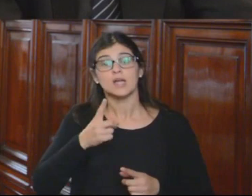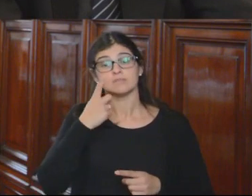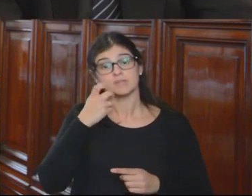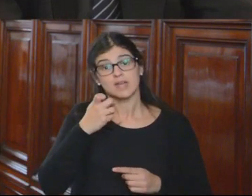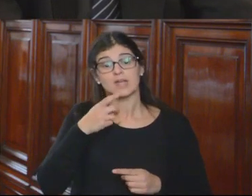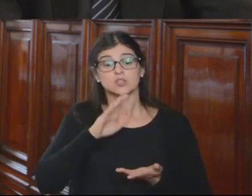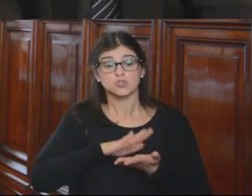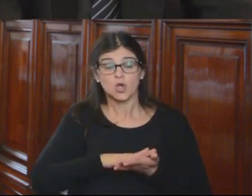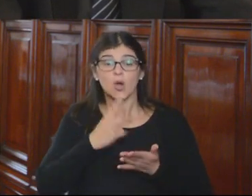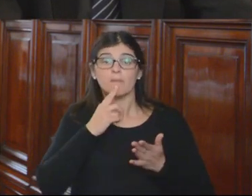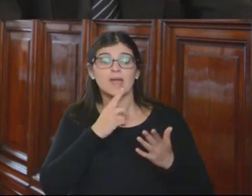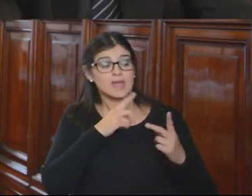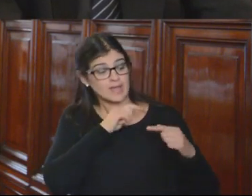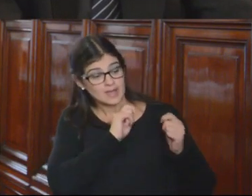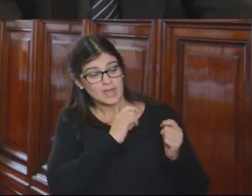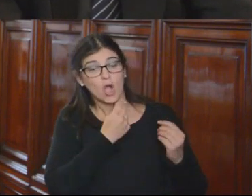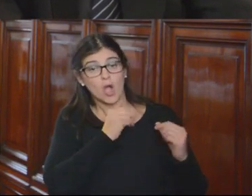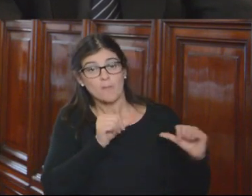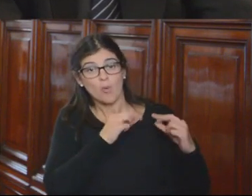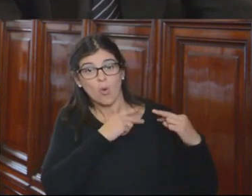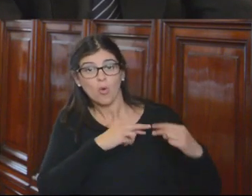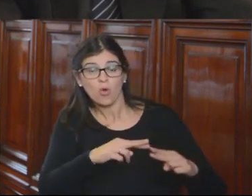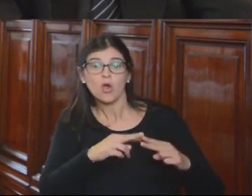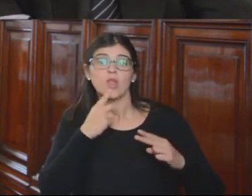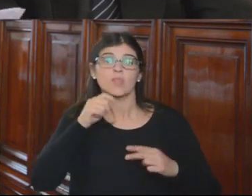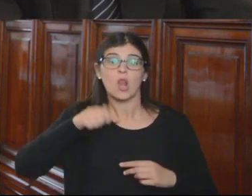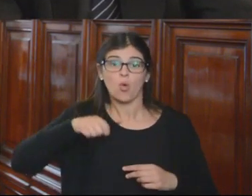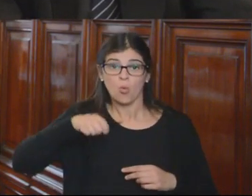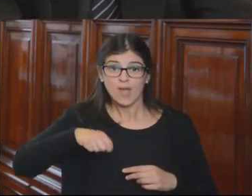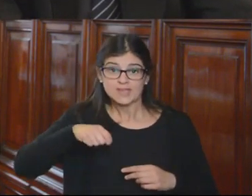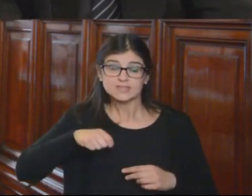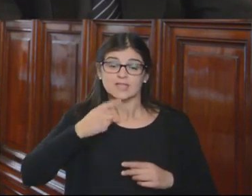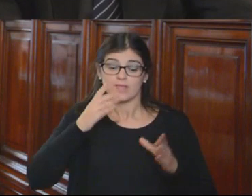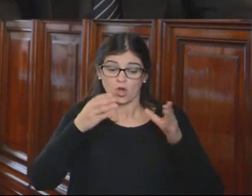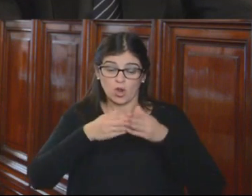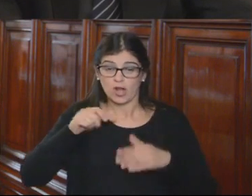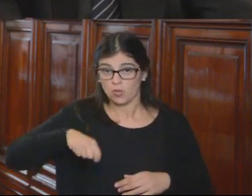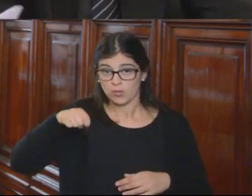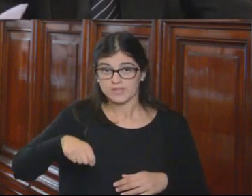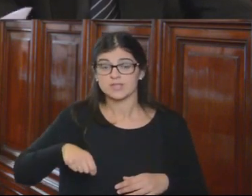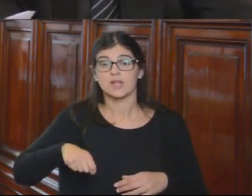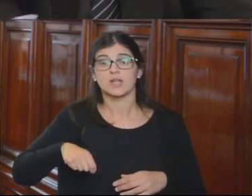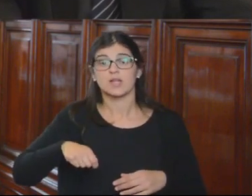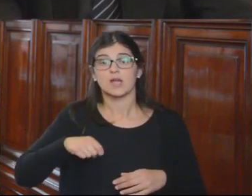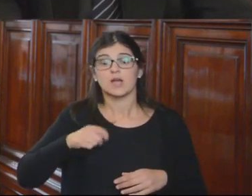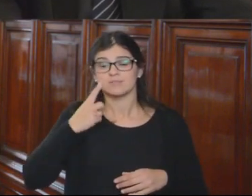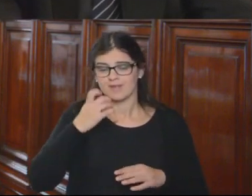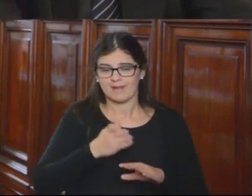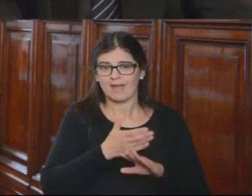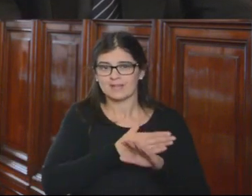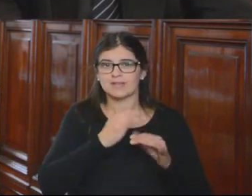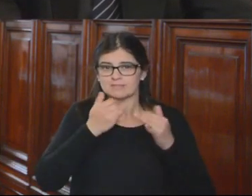que respecto a la transitoriedad de los jueces del órgano judicial, como previamente se